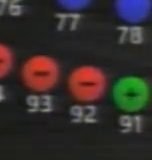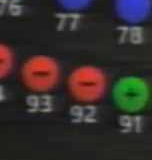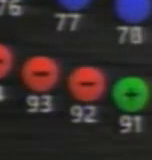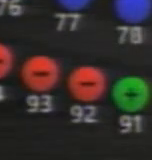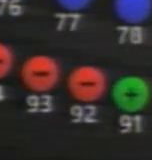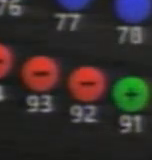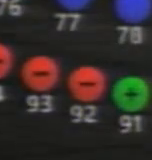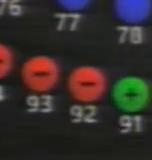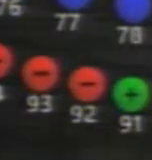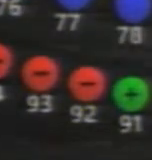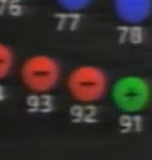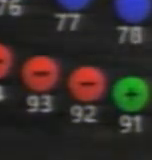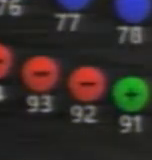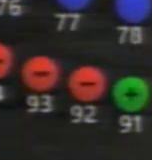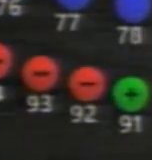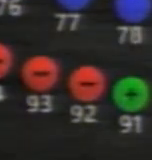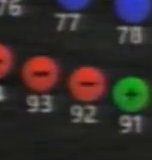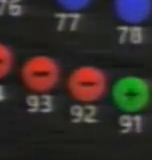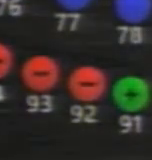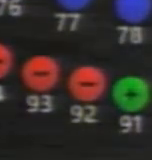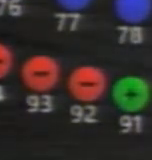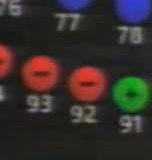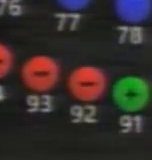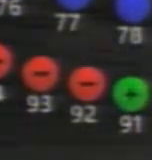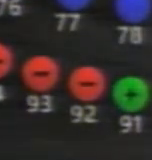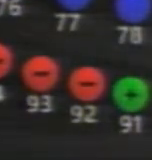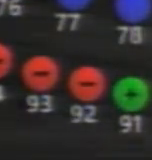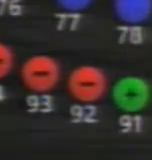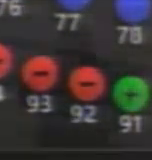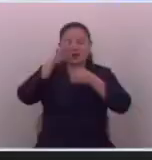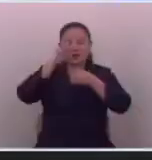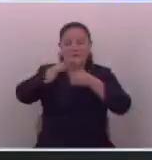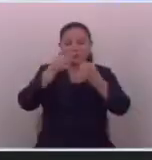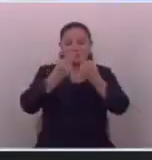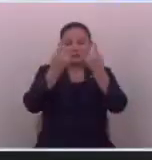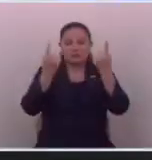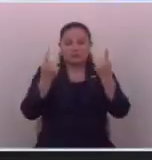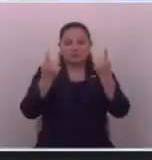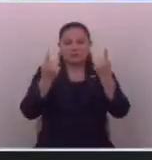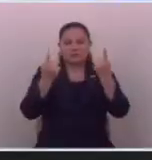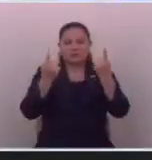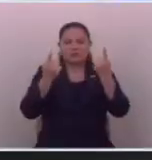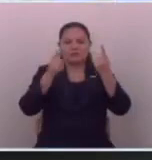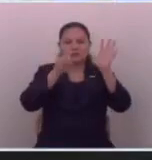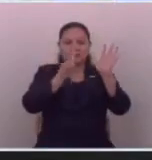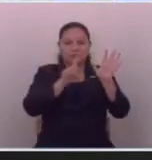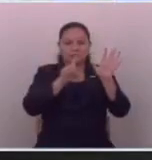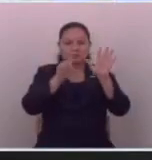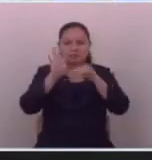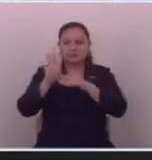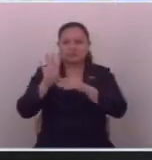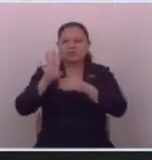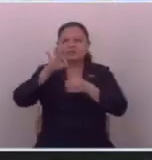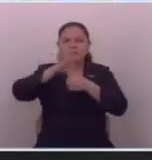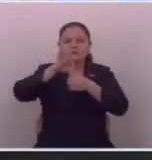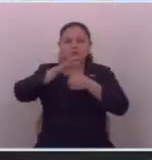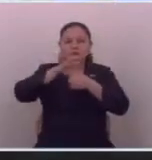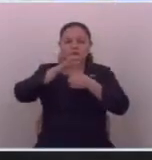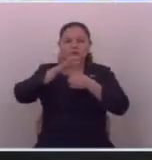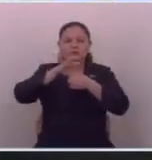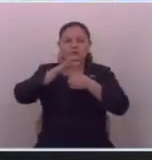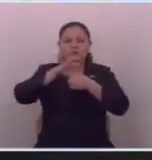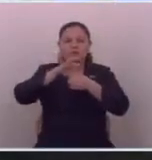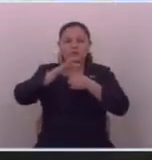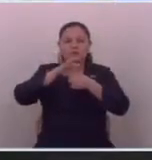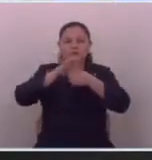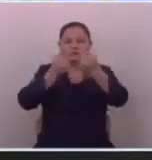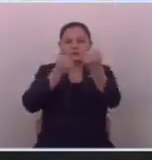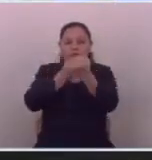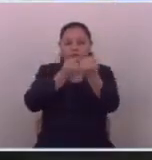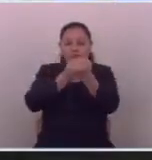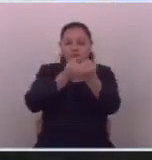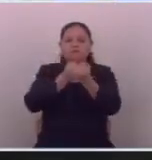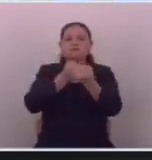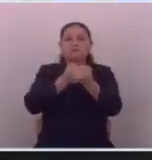ver